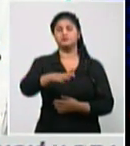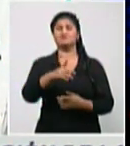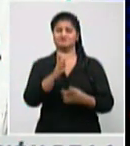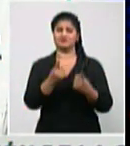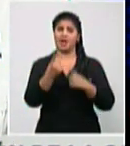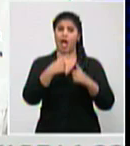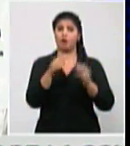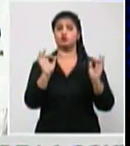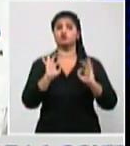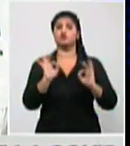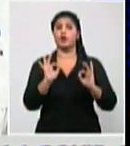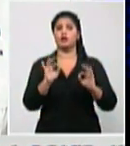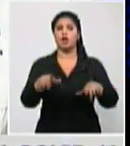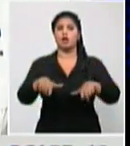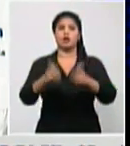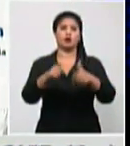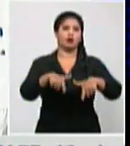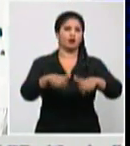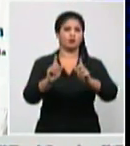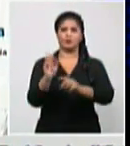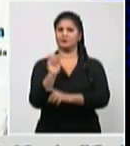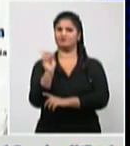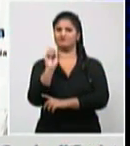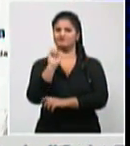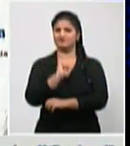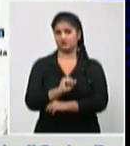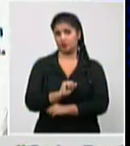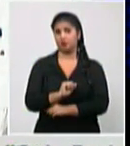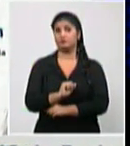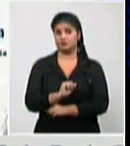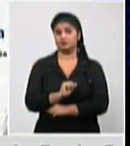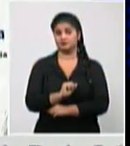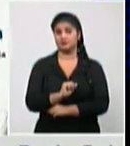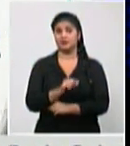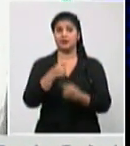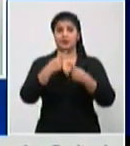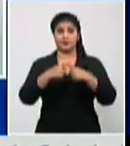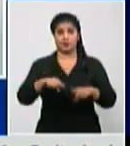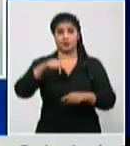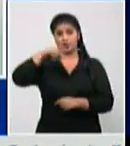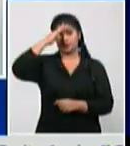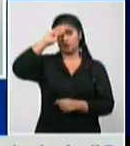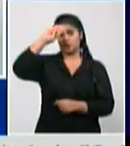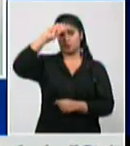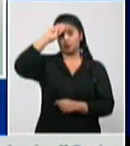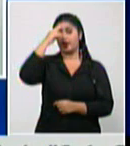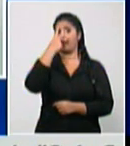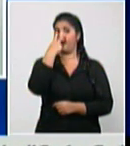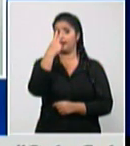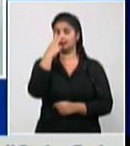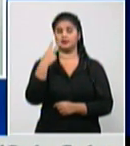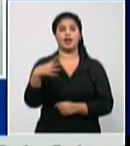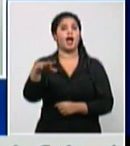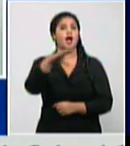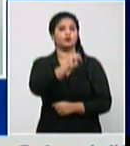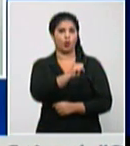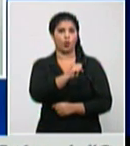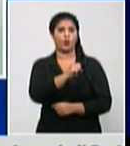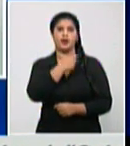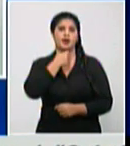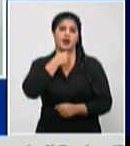atendido el 100% de los casos confirmados y contactos de los casos confirmados y los